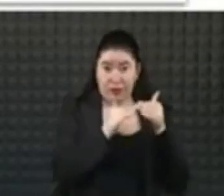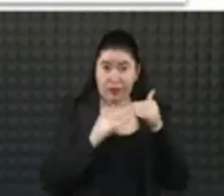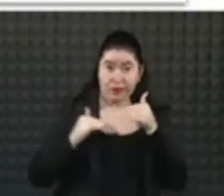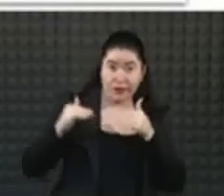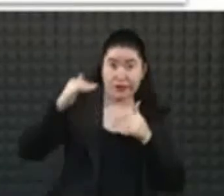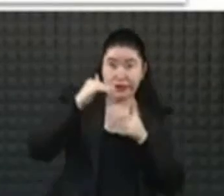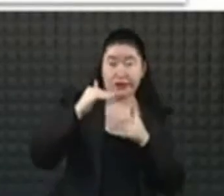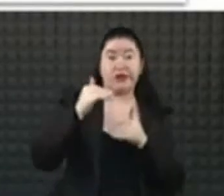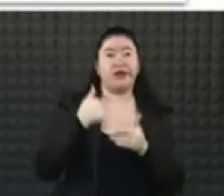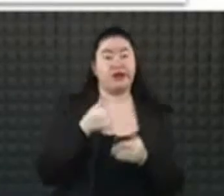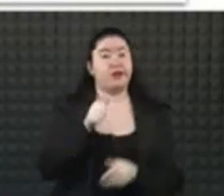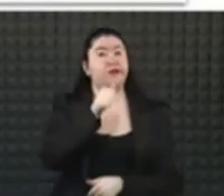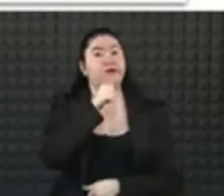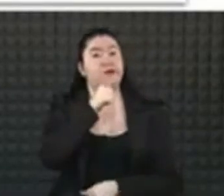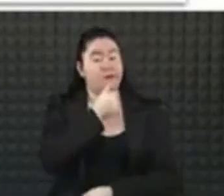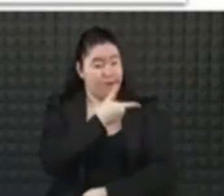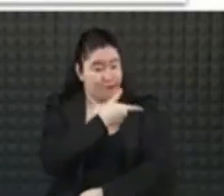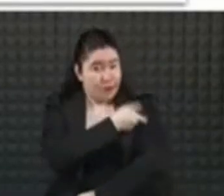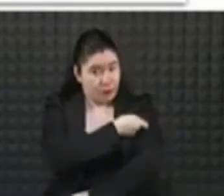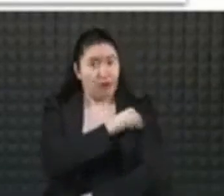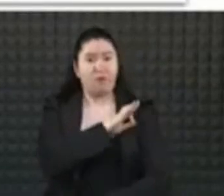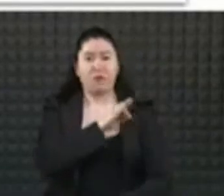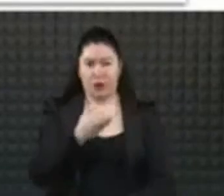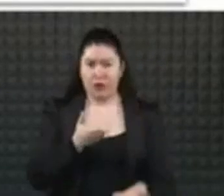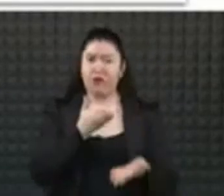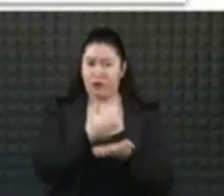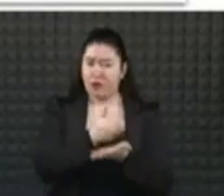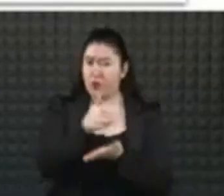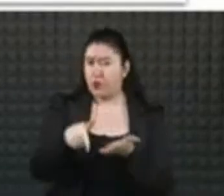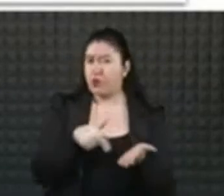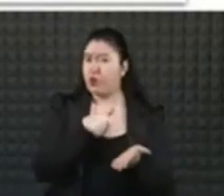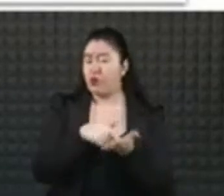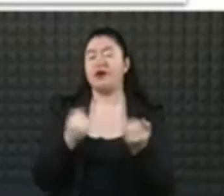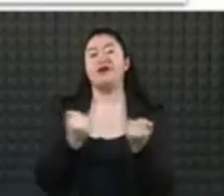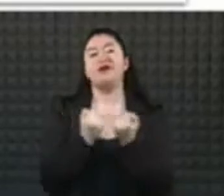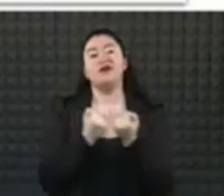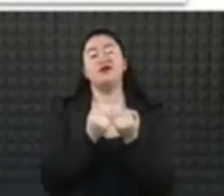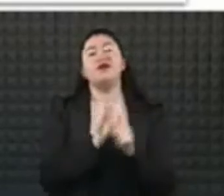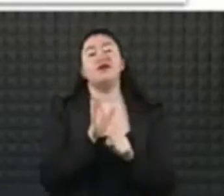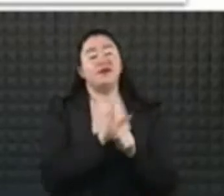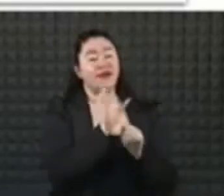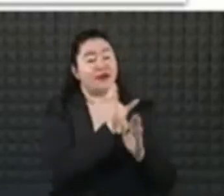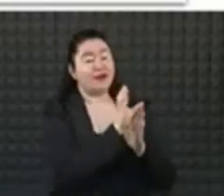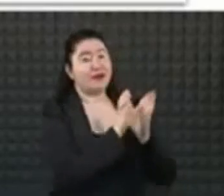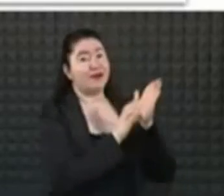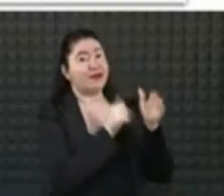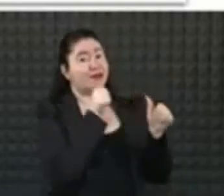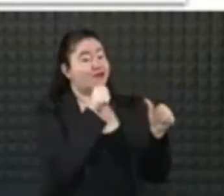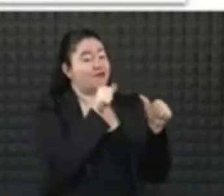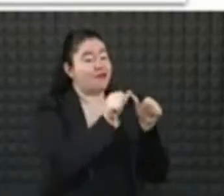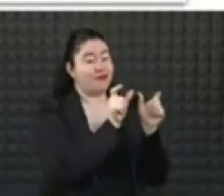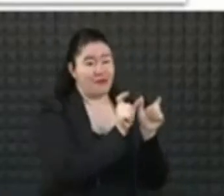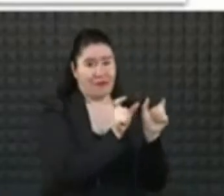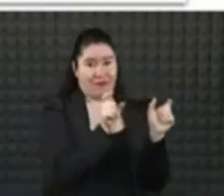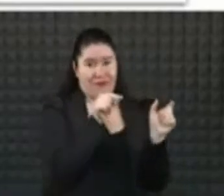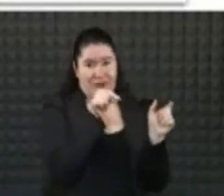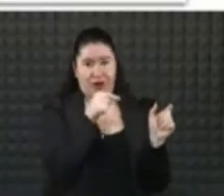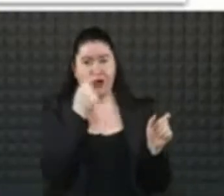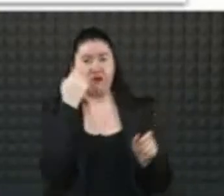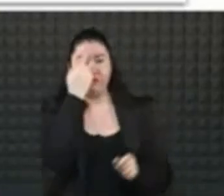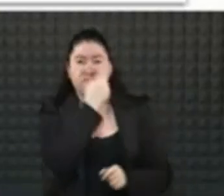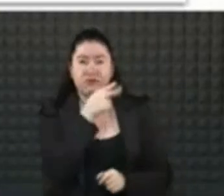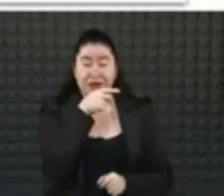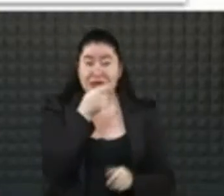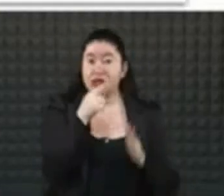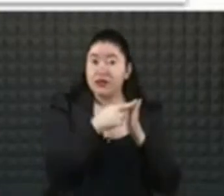a la unidad vacunadora que mejor le convenga. Si es posible, que nos ayuden respetando el calendario por letra del apellido de la unidad vacunadora. Y